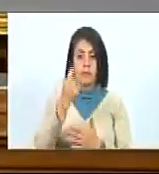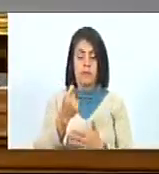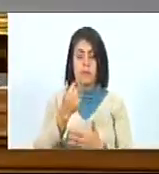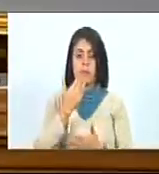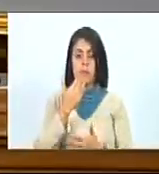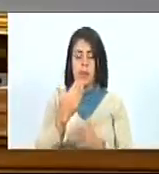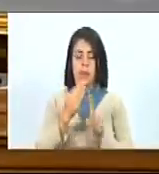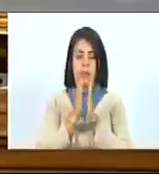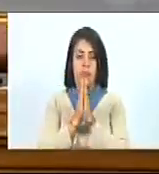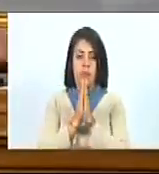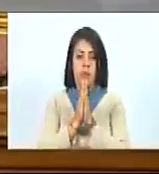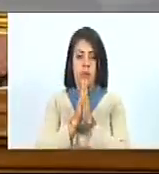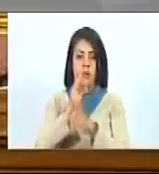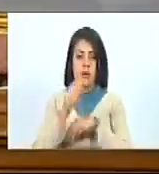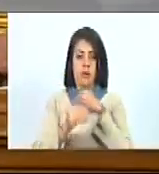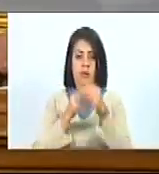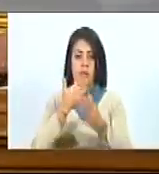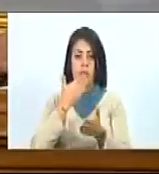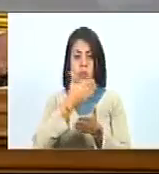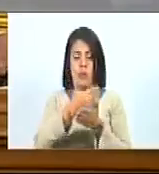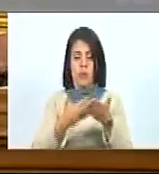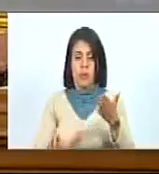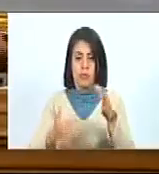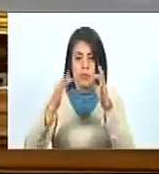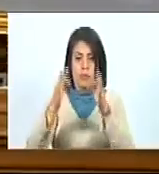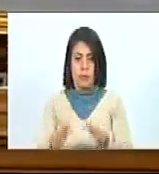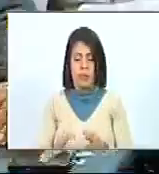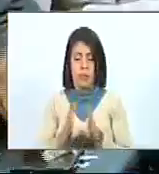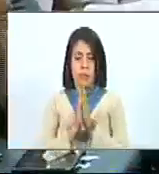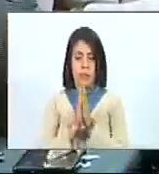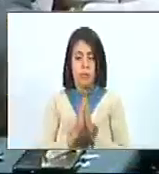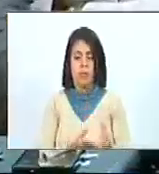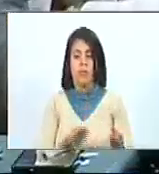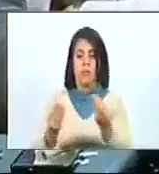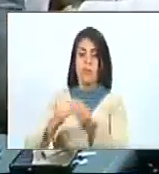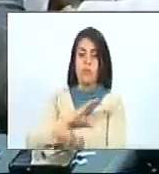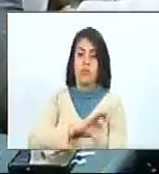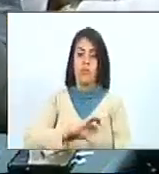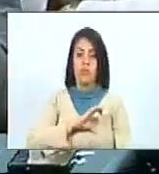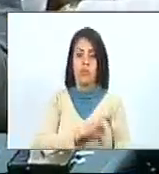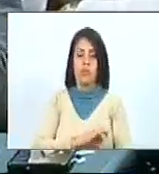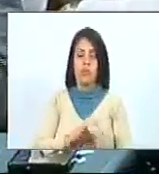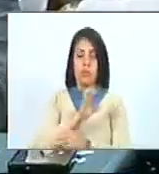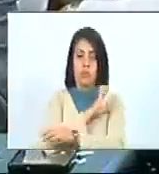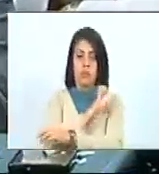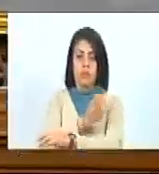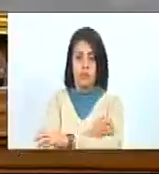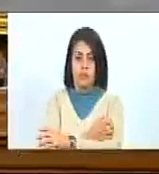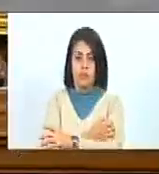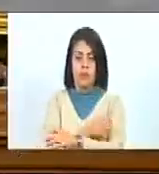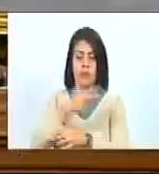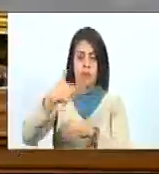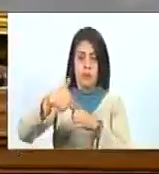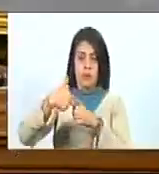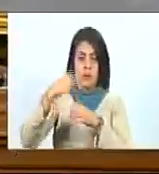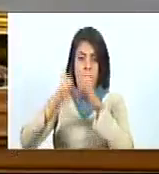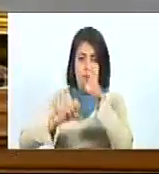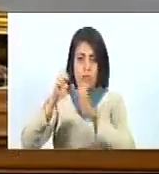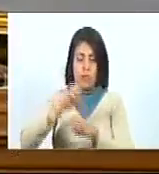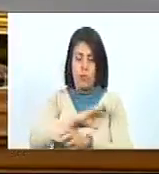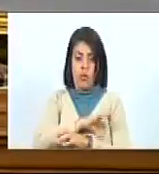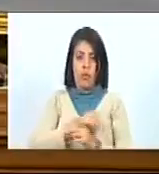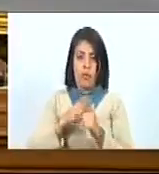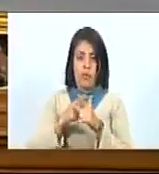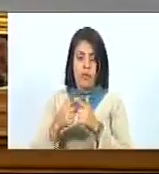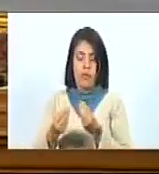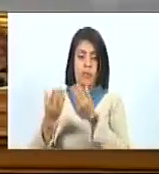voy a pedir que construyamos una propuesta concreta y por favor la llevemos a la comisión de energía y petróleo y evaluemos de esa comisión